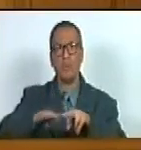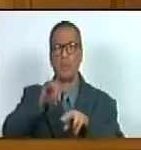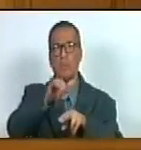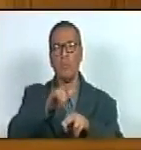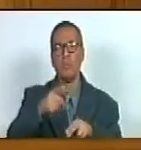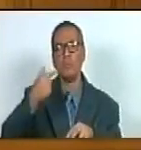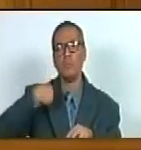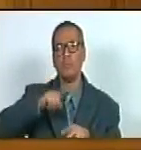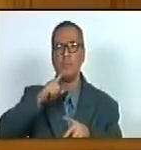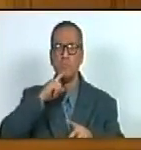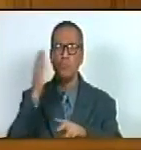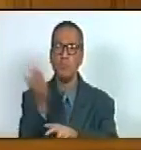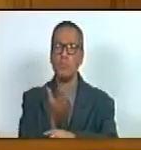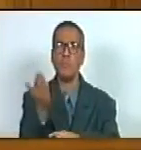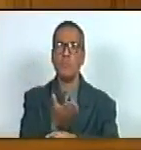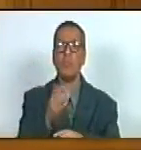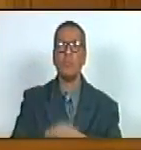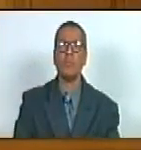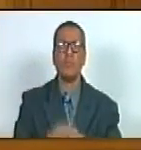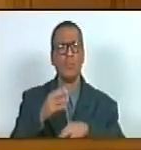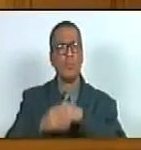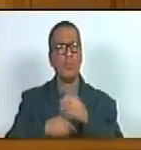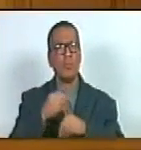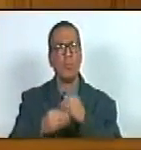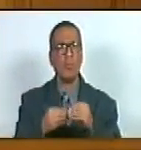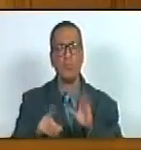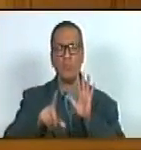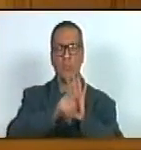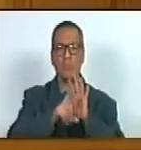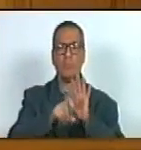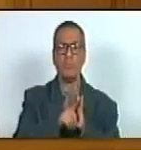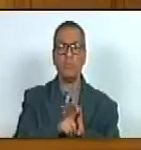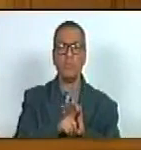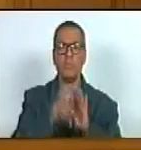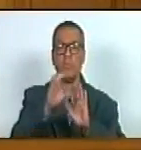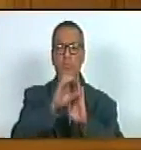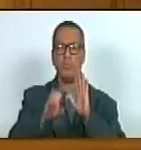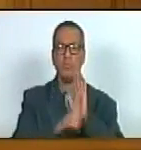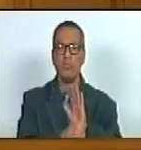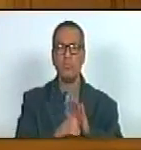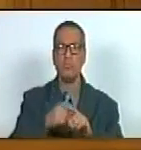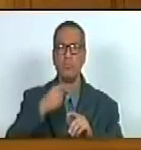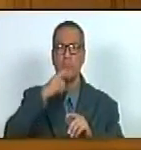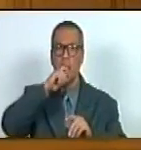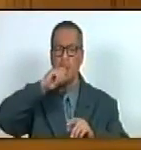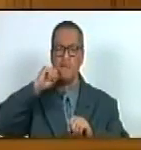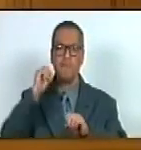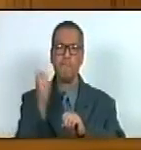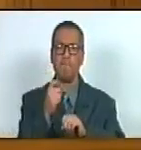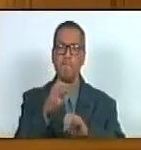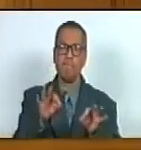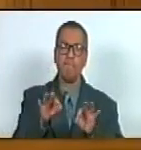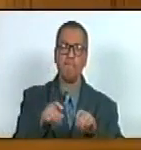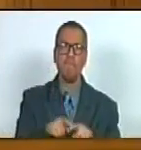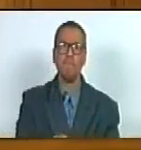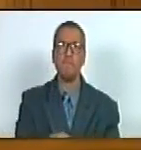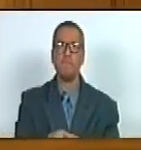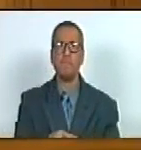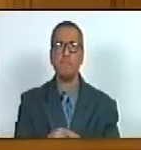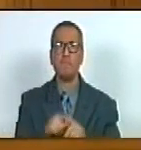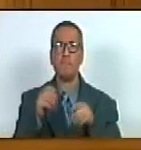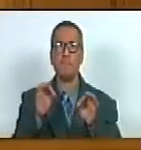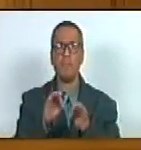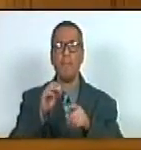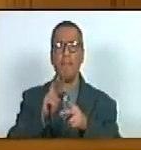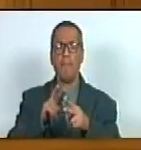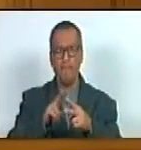deben ser sancionados de conformidad a la ley constitucional contra el odio por la convivencia